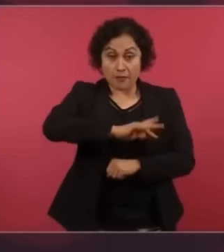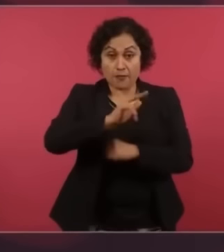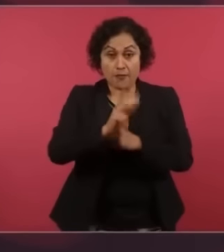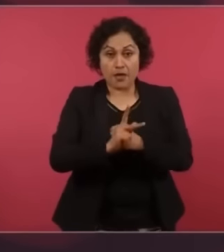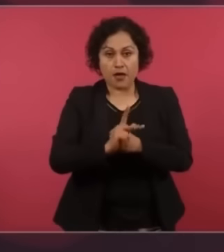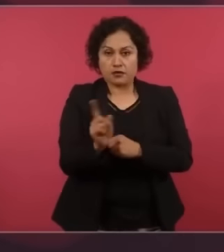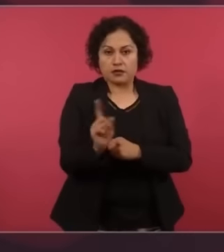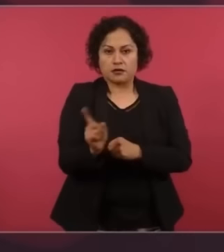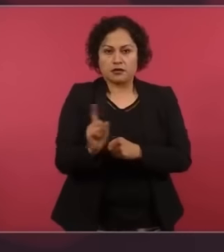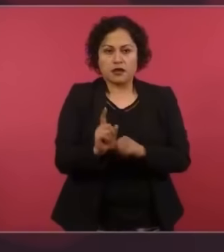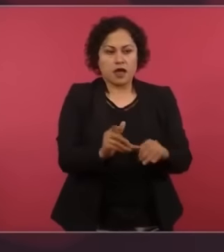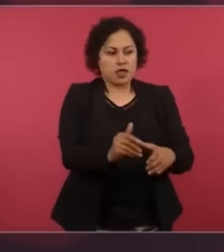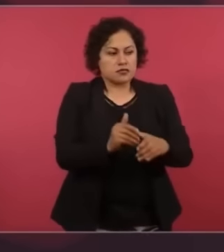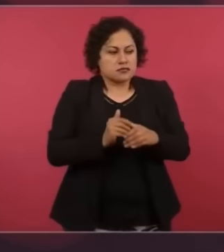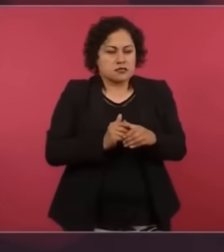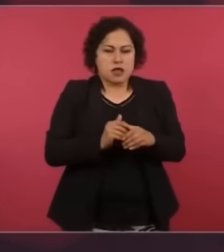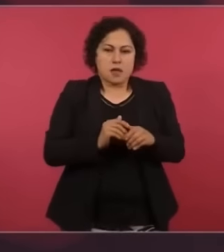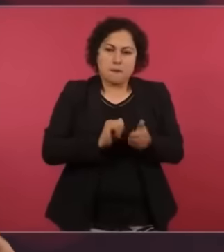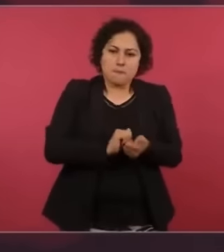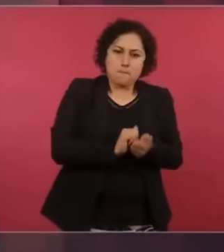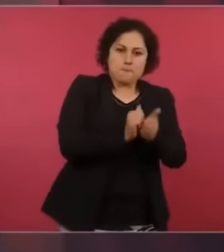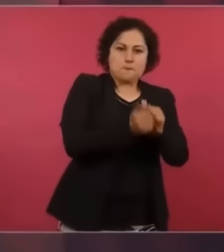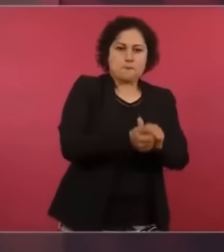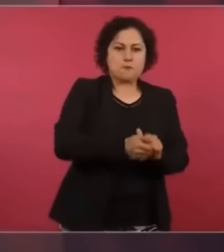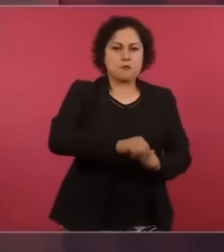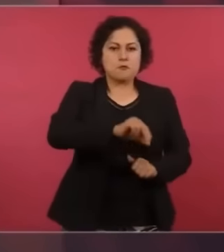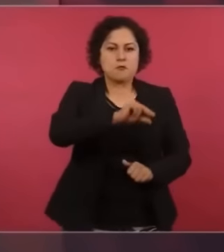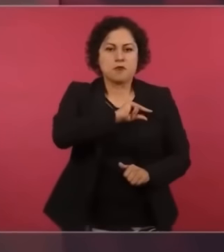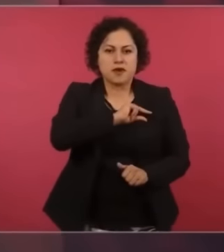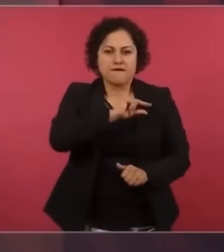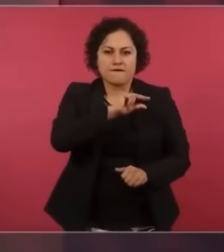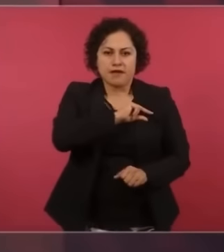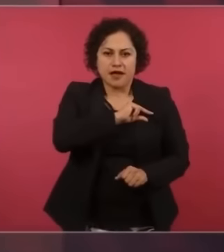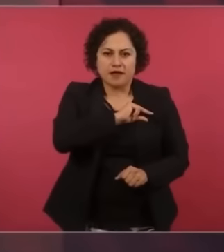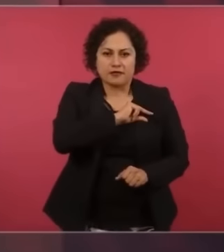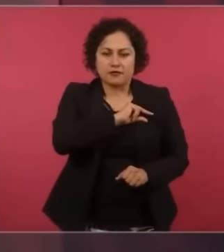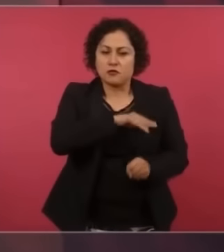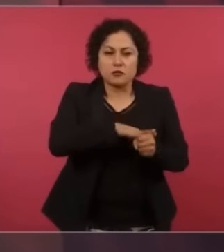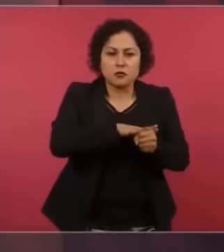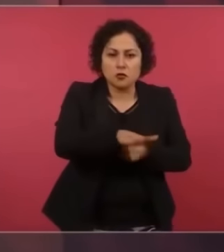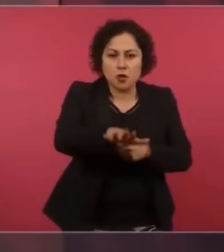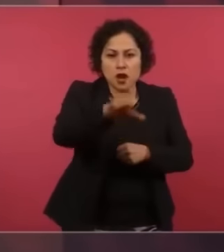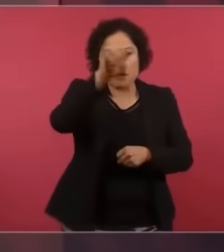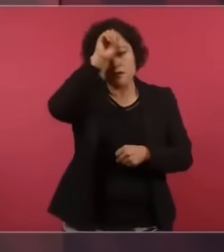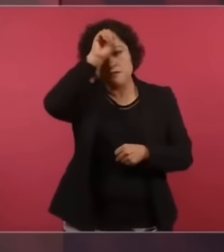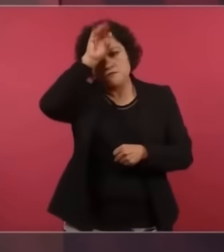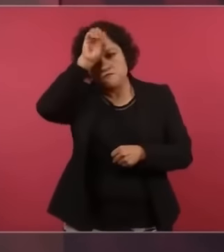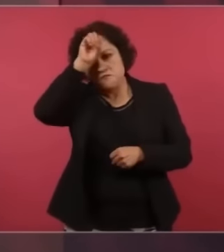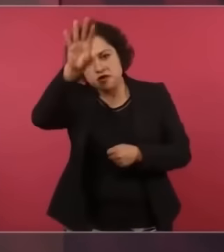Entregaron las minas, entregaron los ferrocarriles,